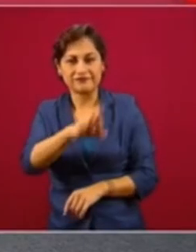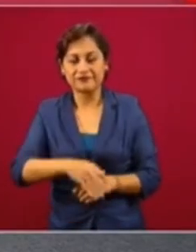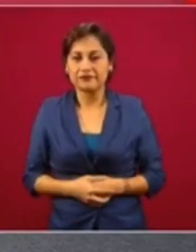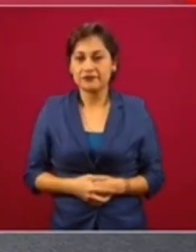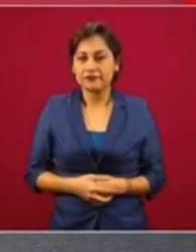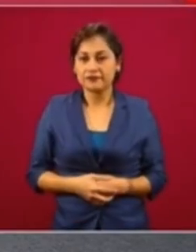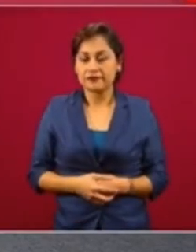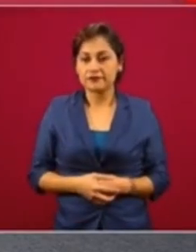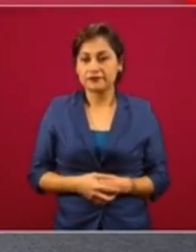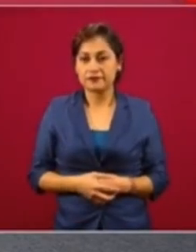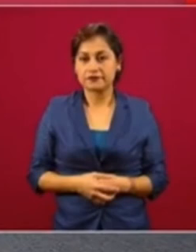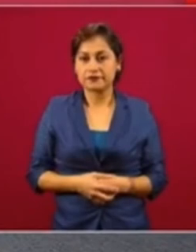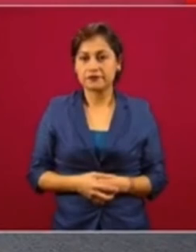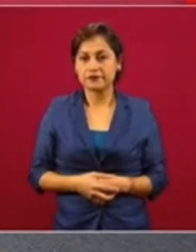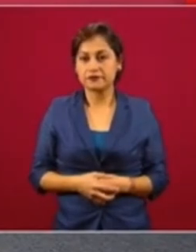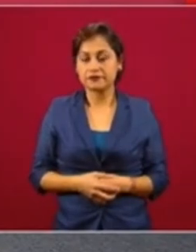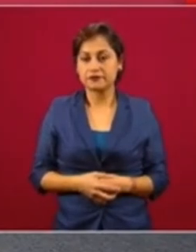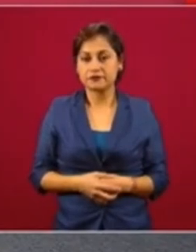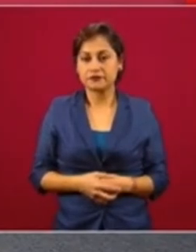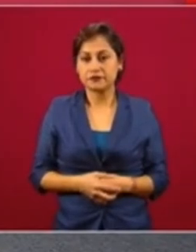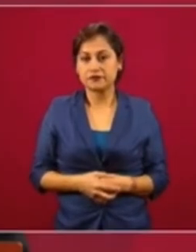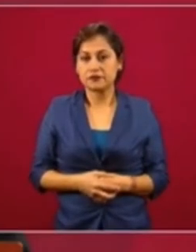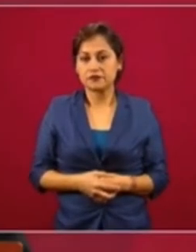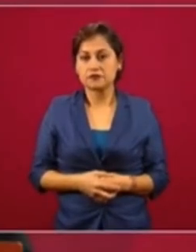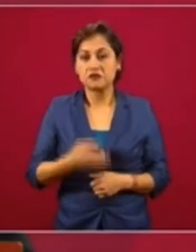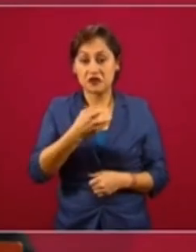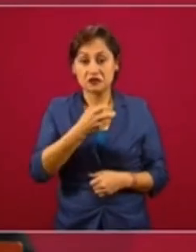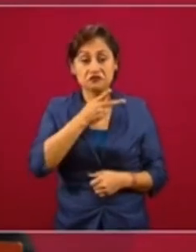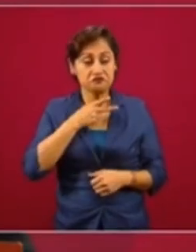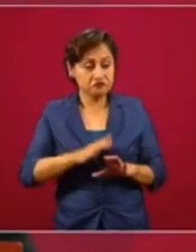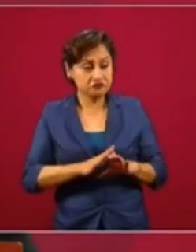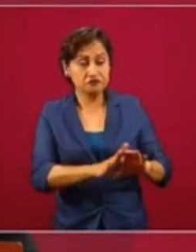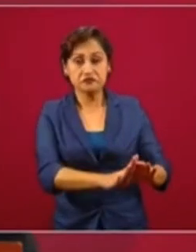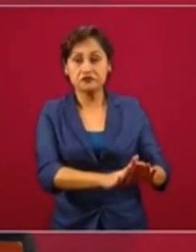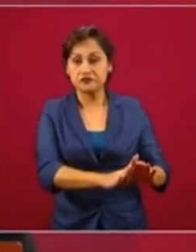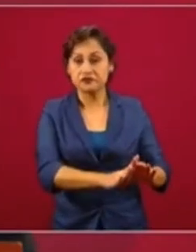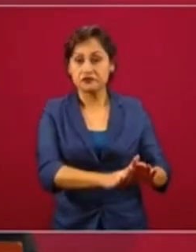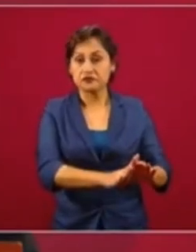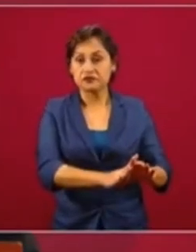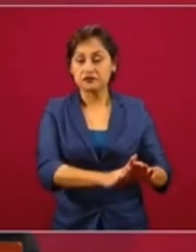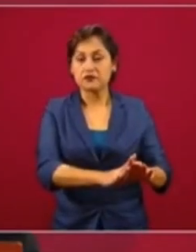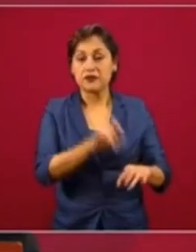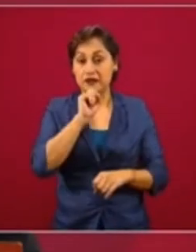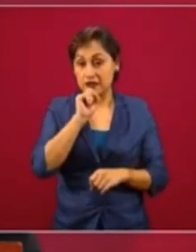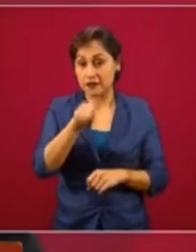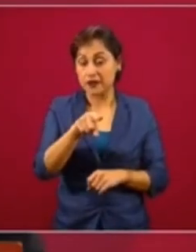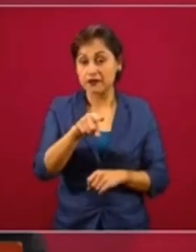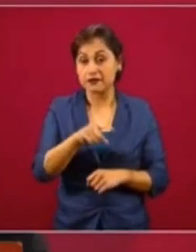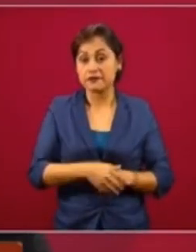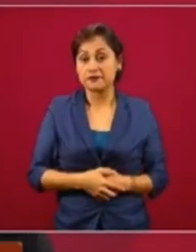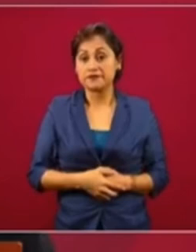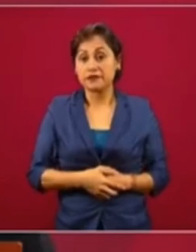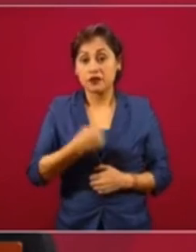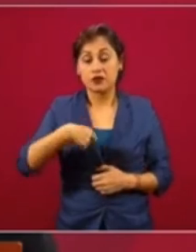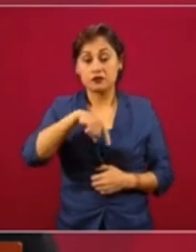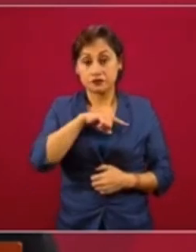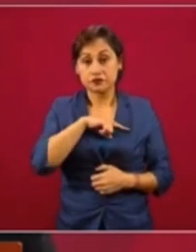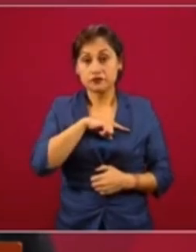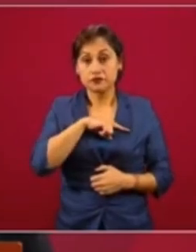una reposición de reservas, vamos a reponer reservas que sean